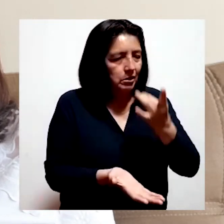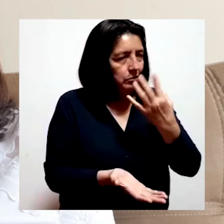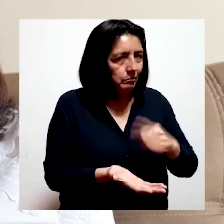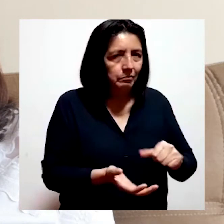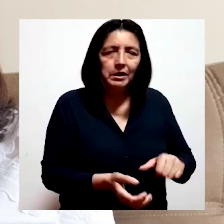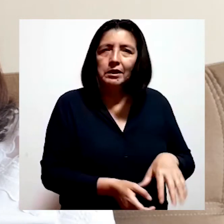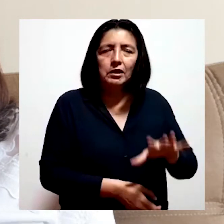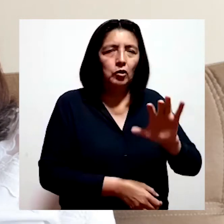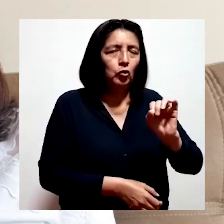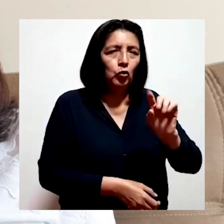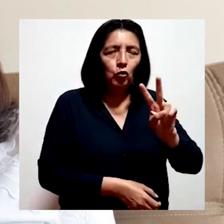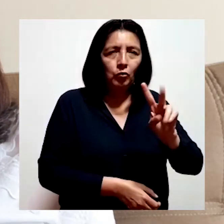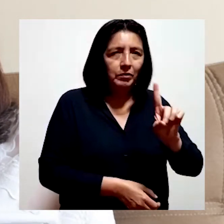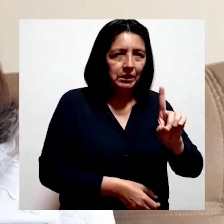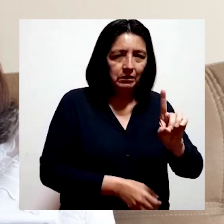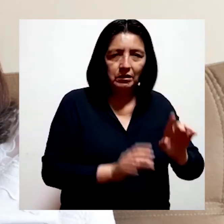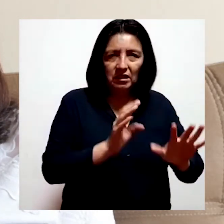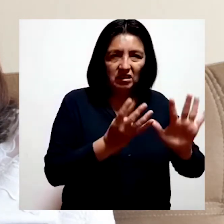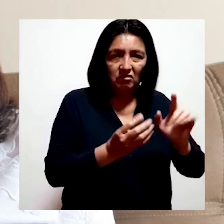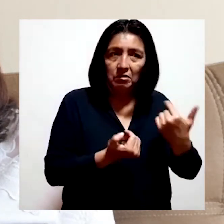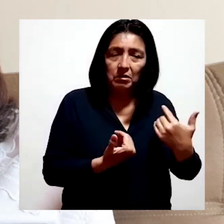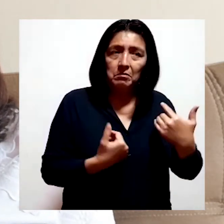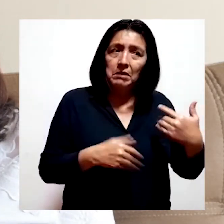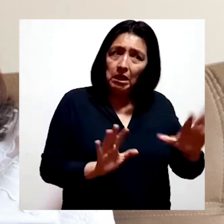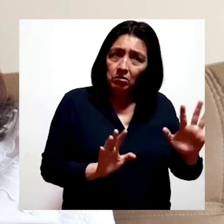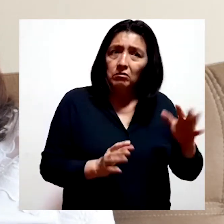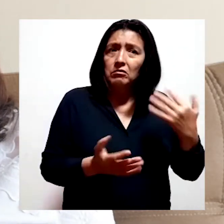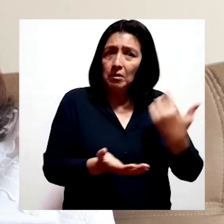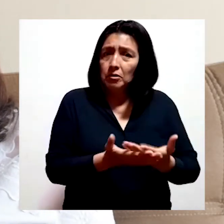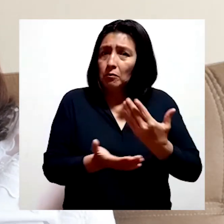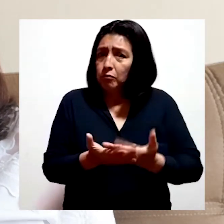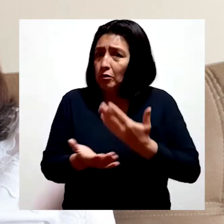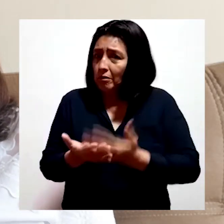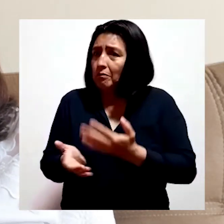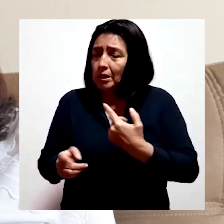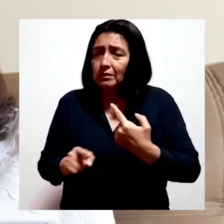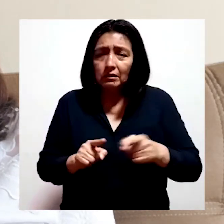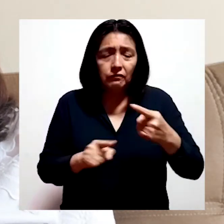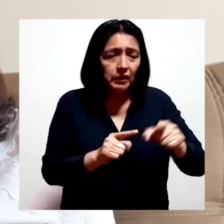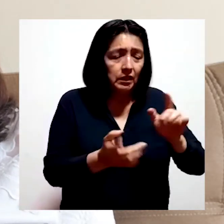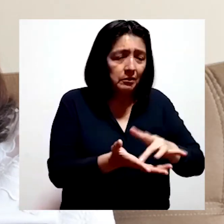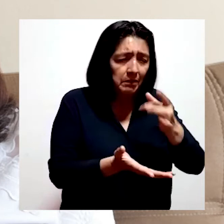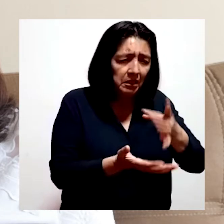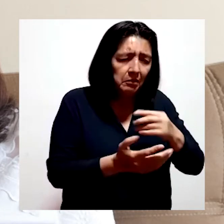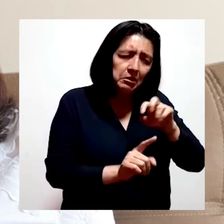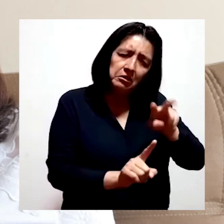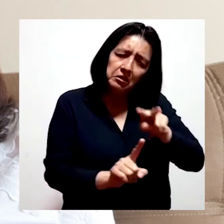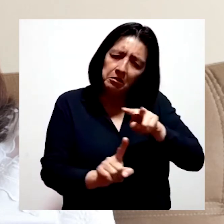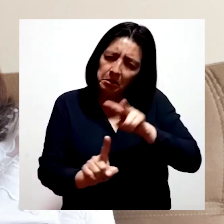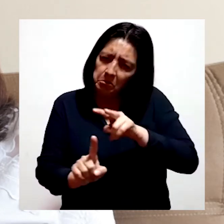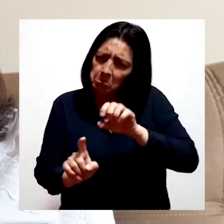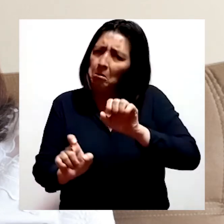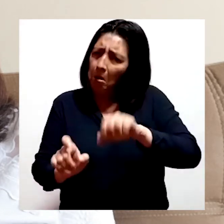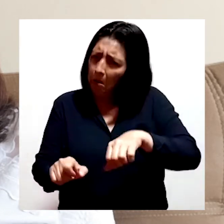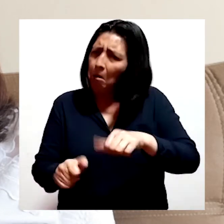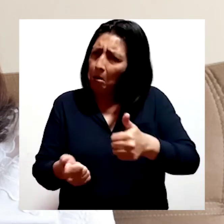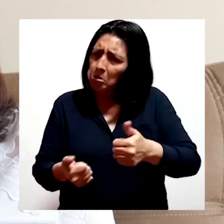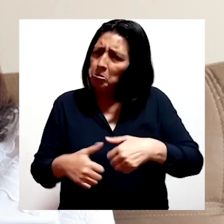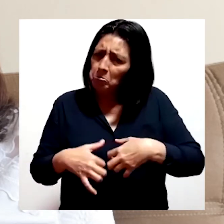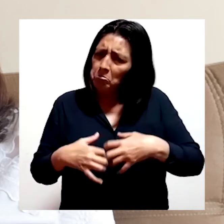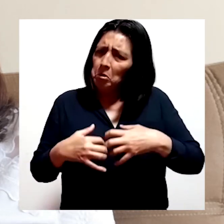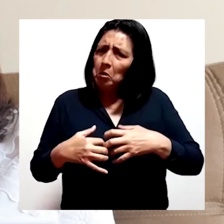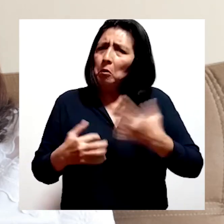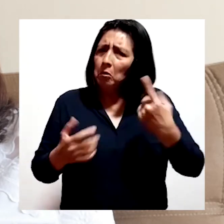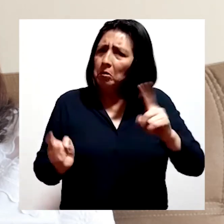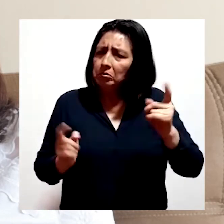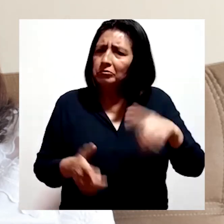COVID-19. Pero ya se están probando diferentes medicamentos que están mostrando un efecto positivo al tratar la